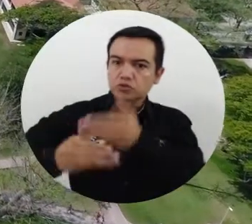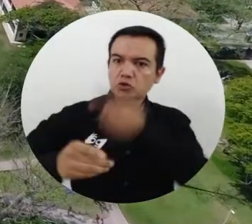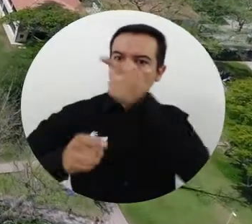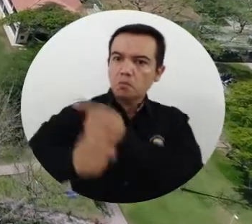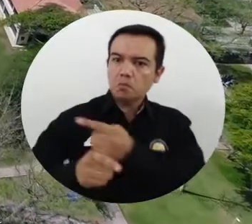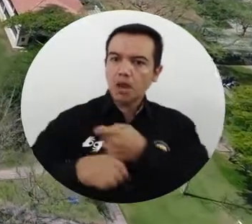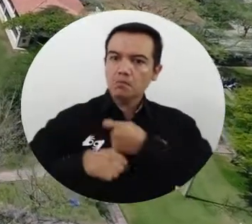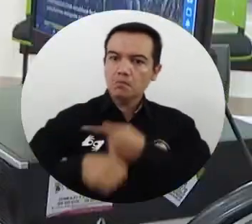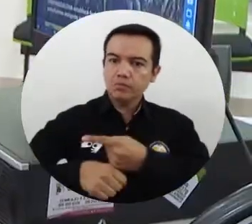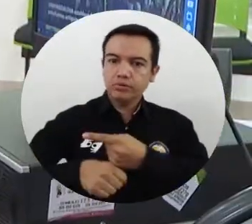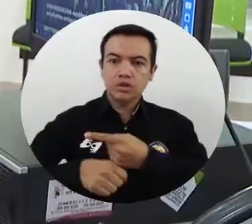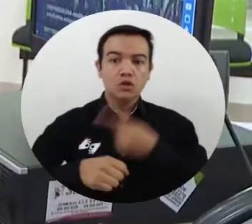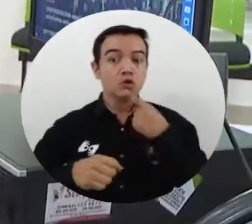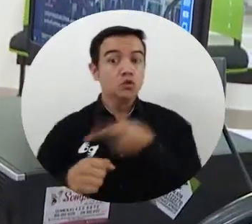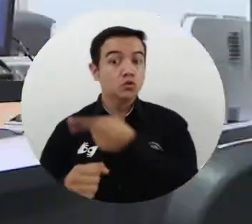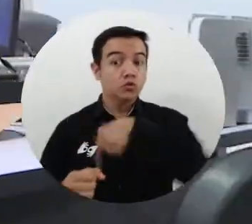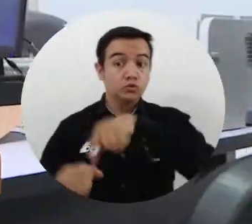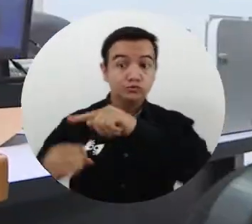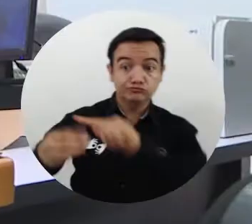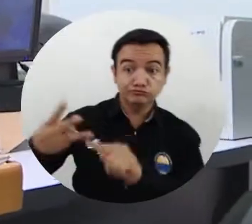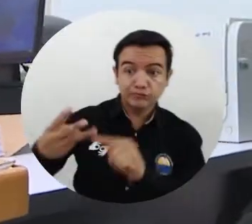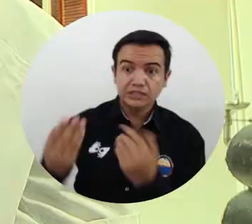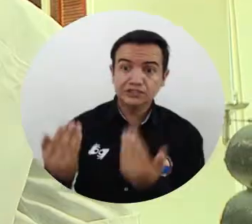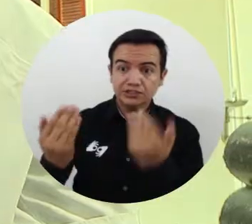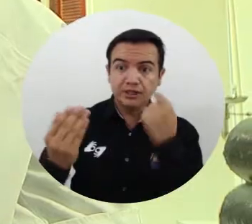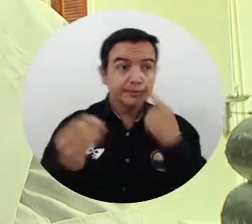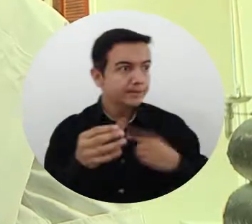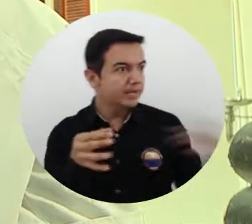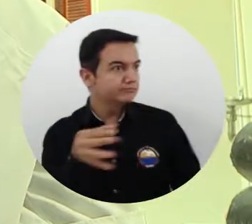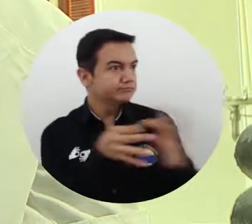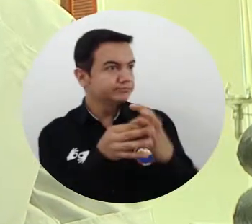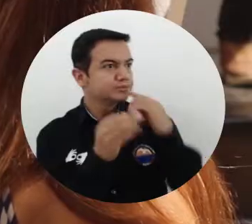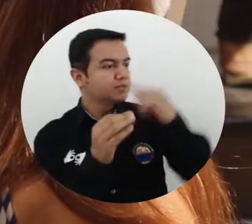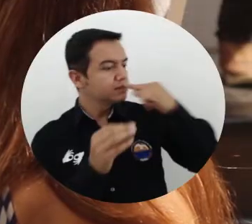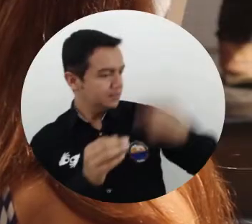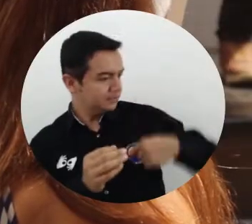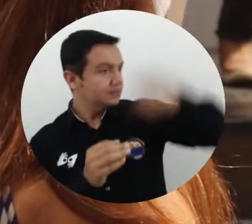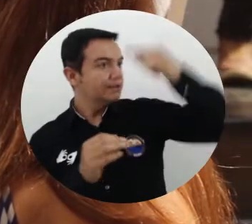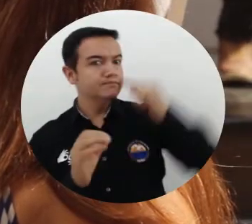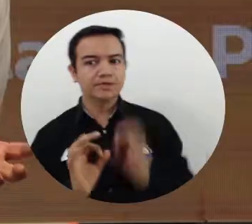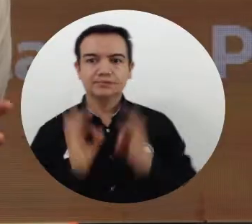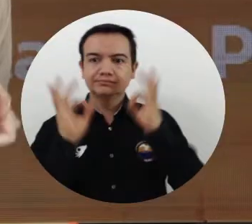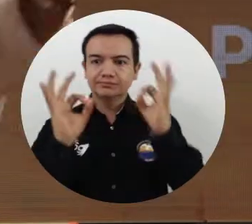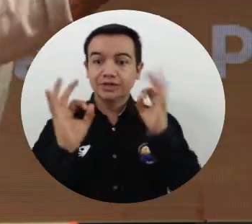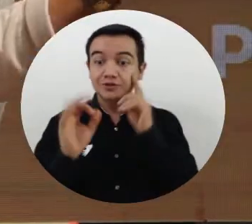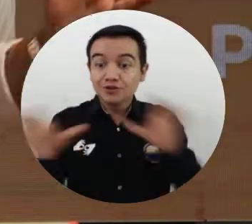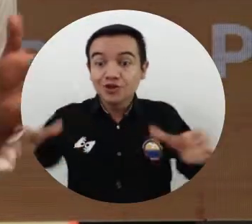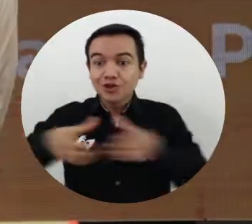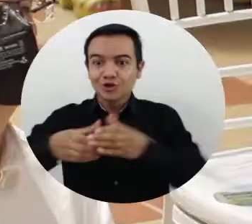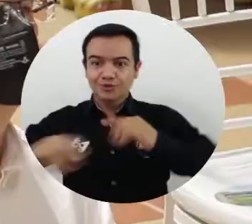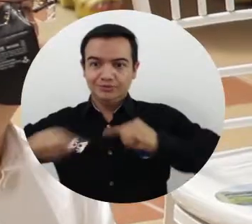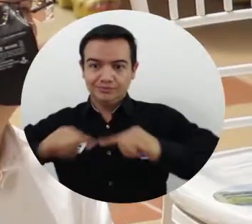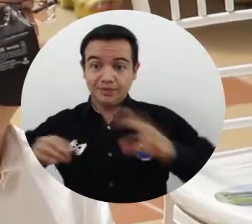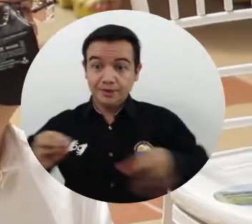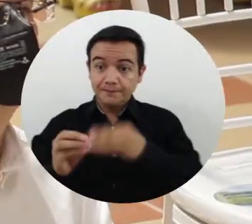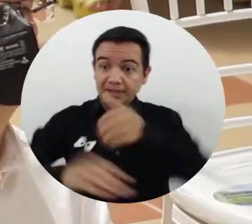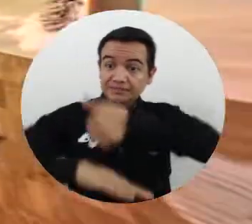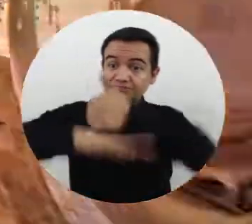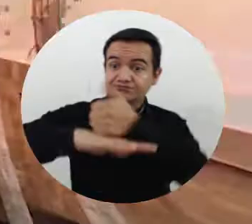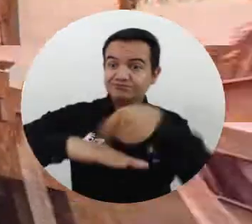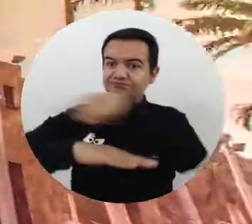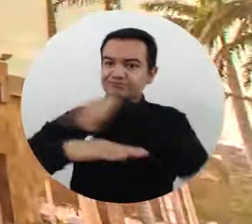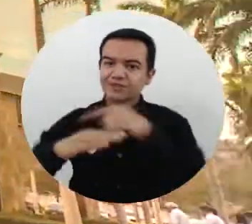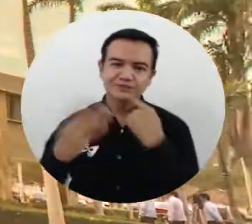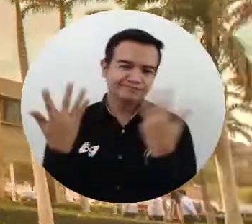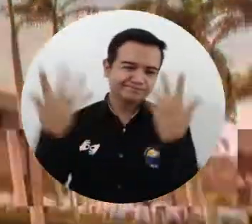fueron claves para lograr la reacreditación en alta calidad, por ello, todo el personal directivo y administrativo se sumaron a la celebración.